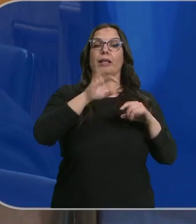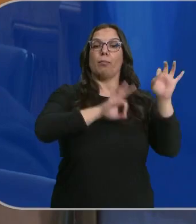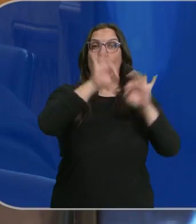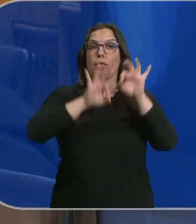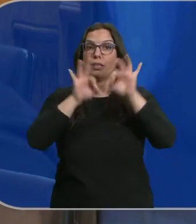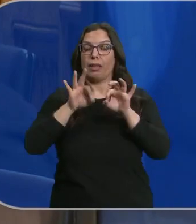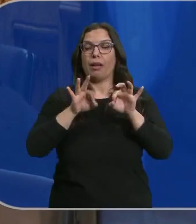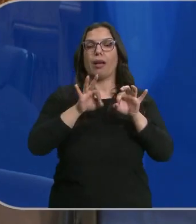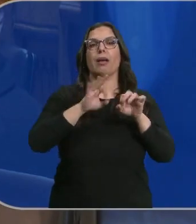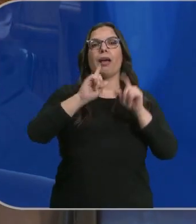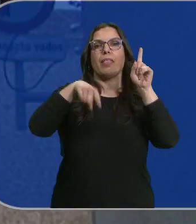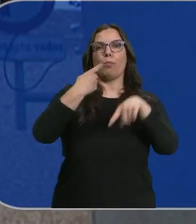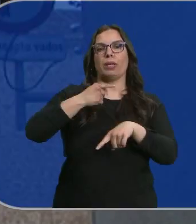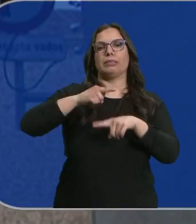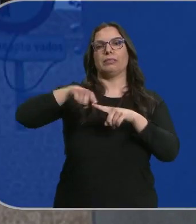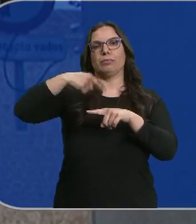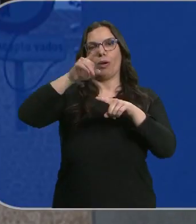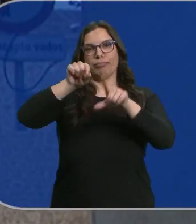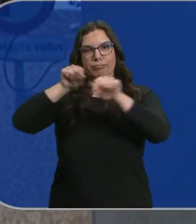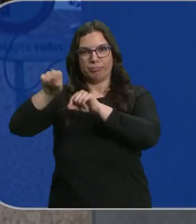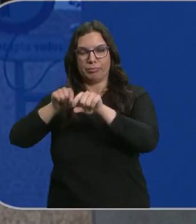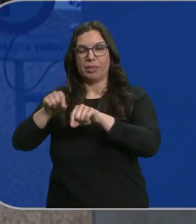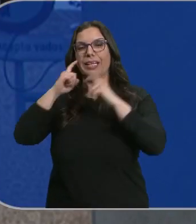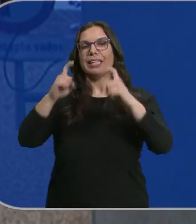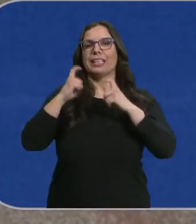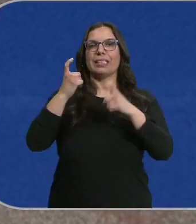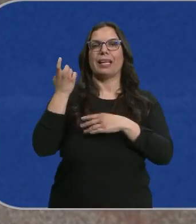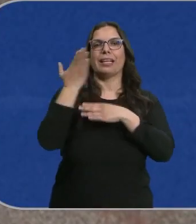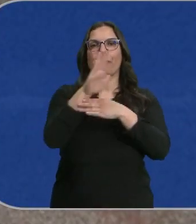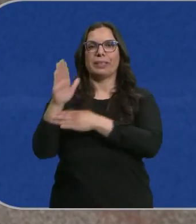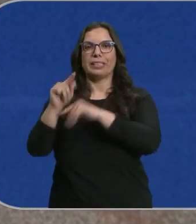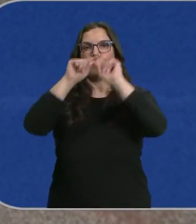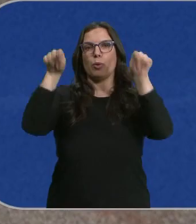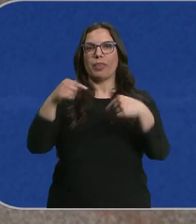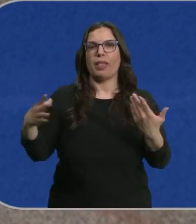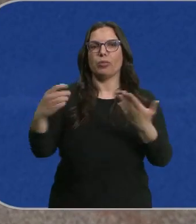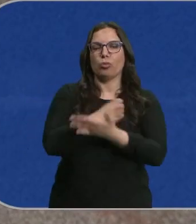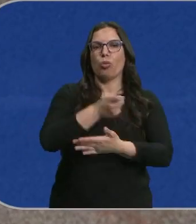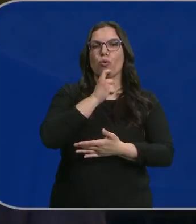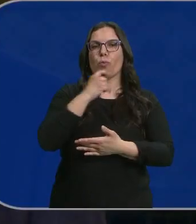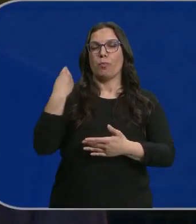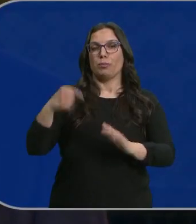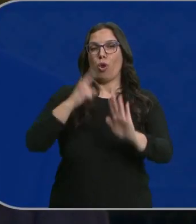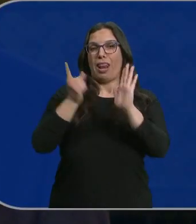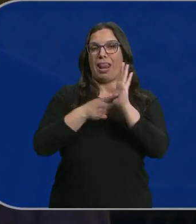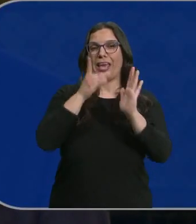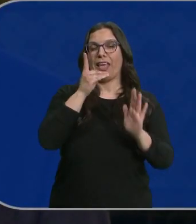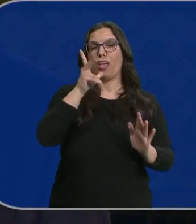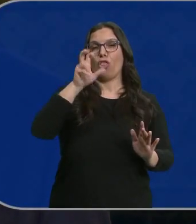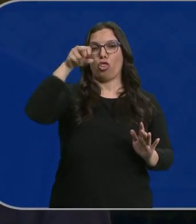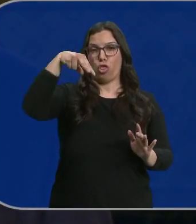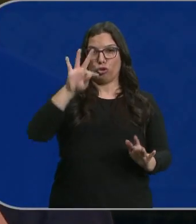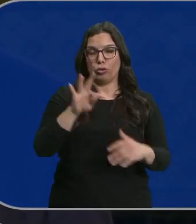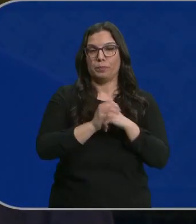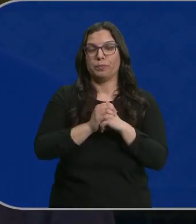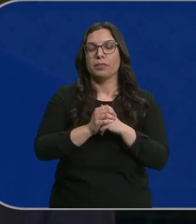los partidos judiciales como demarcación, para intentar que haya representatividad de toda la provincia aplicando la ley DON. Lo que se hace es determinar